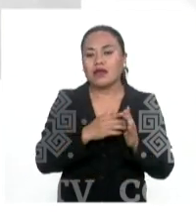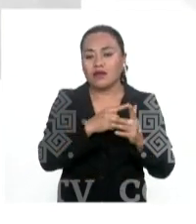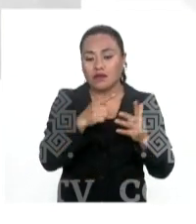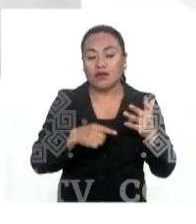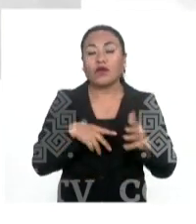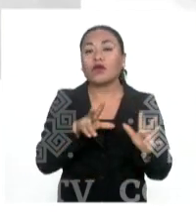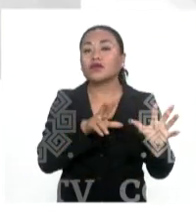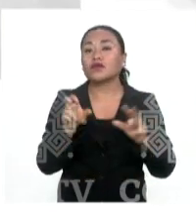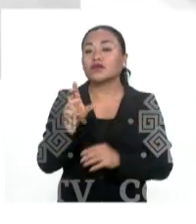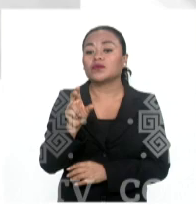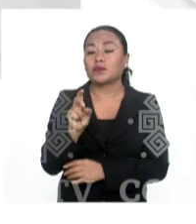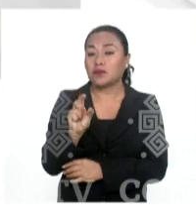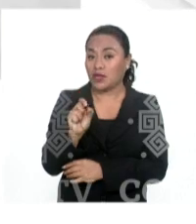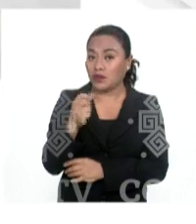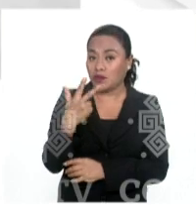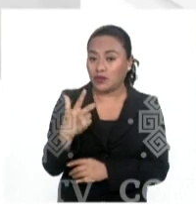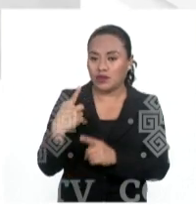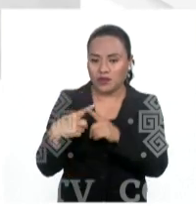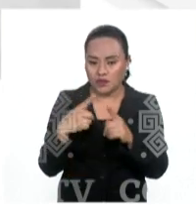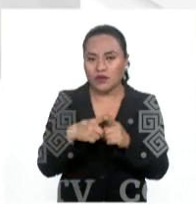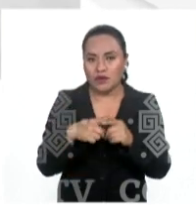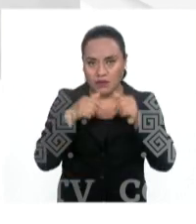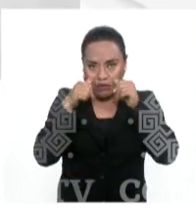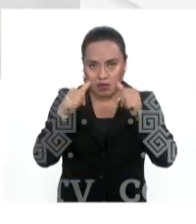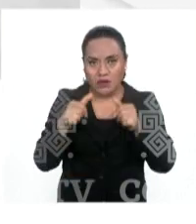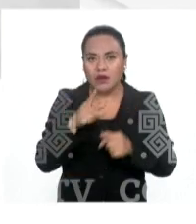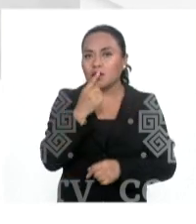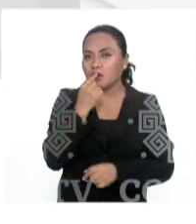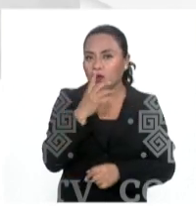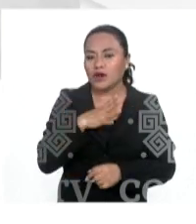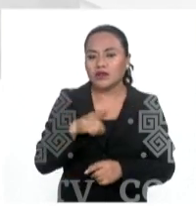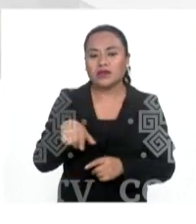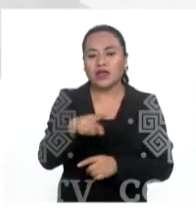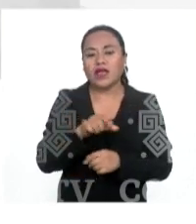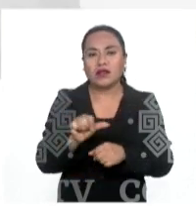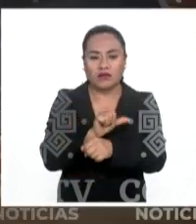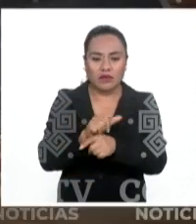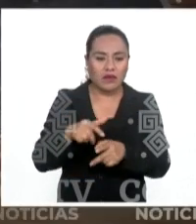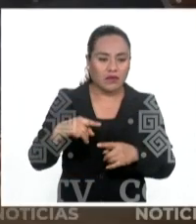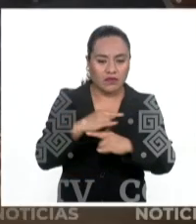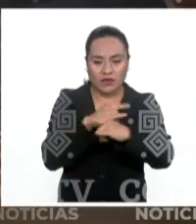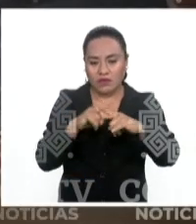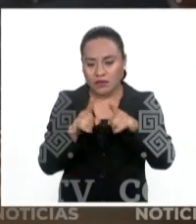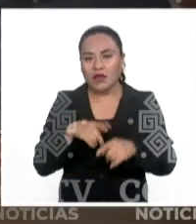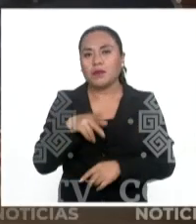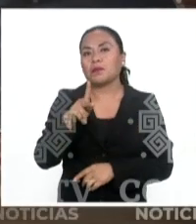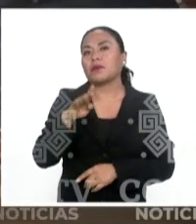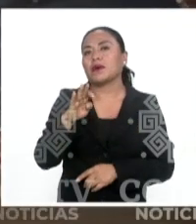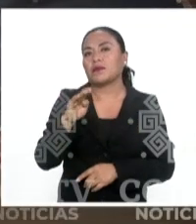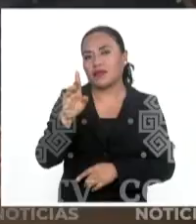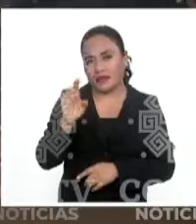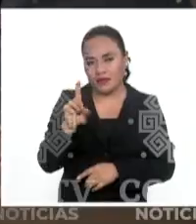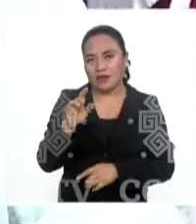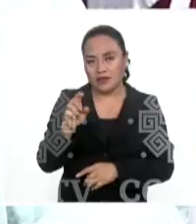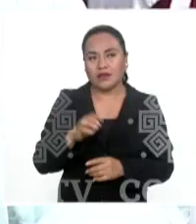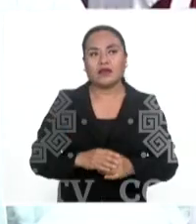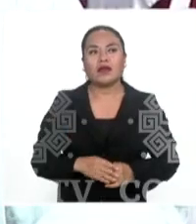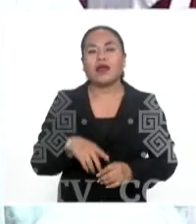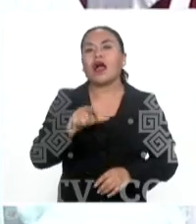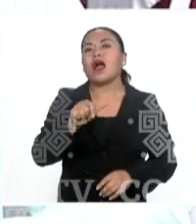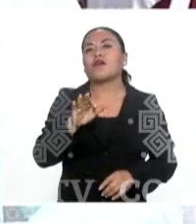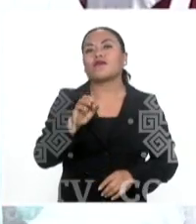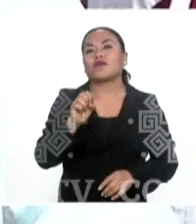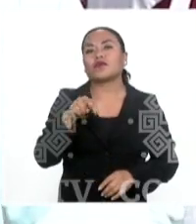828 operativos, donde han intervenido la Policía Estatal, Policía Vial Estatal y Pabico. Por su parte, Alfonso Ramírez